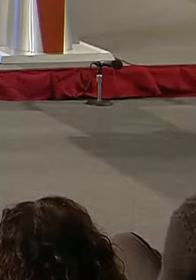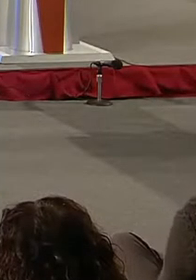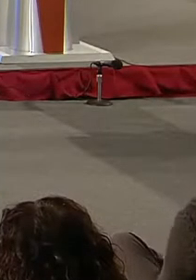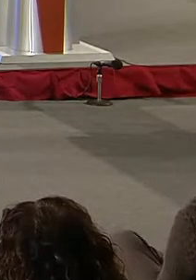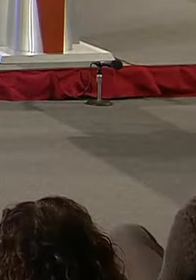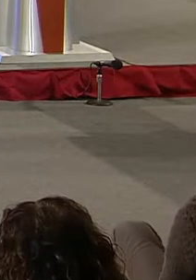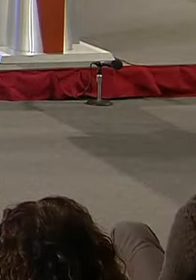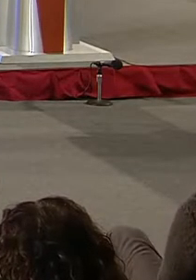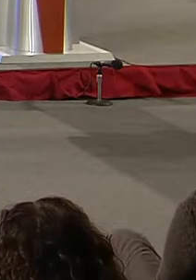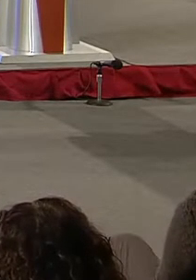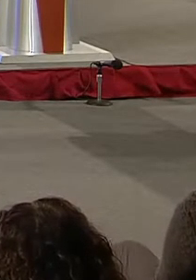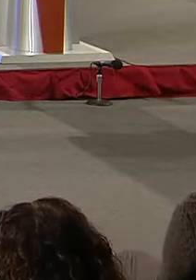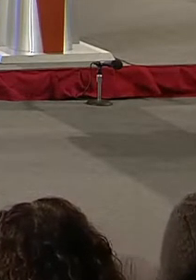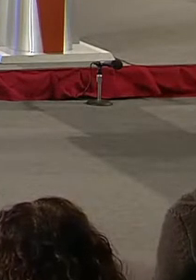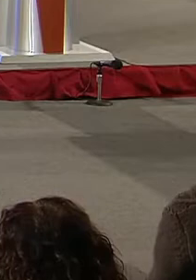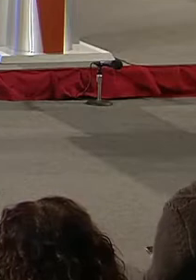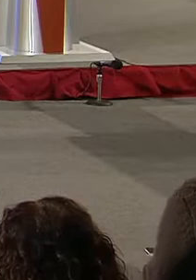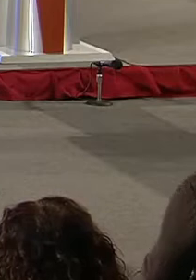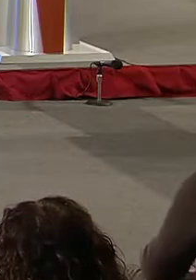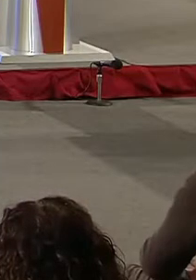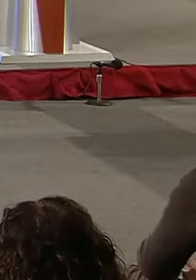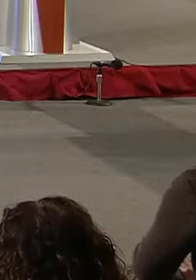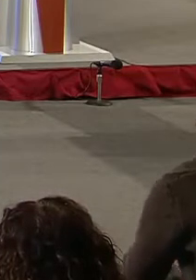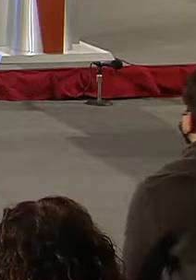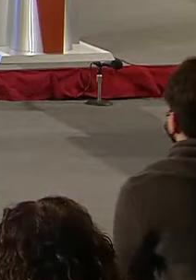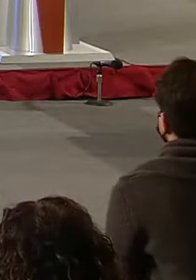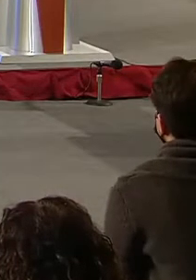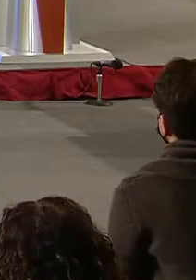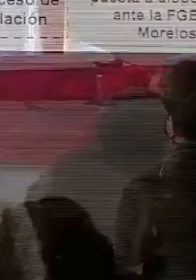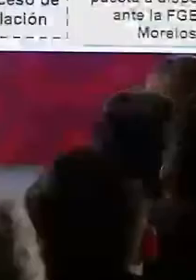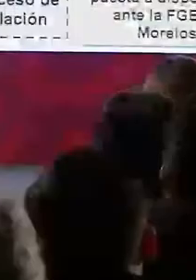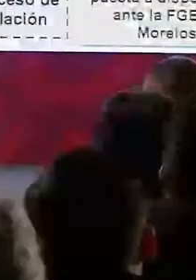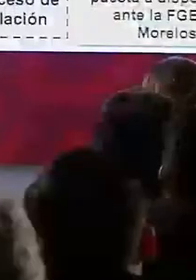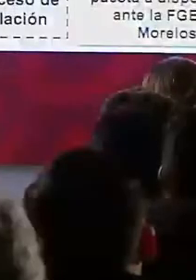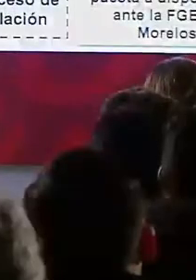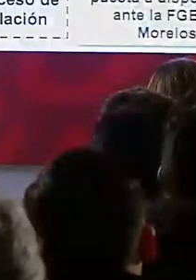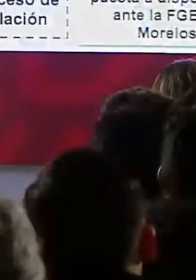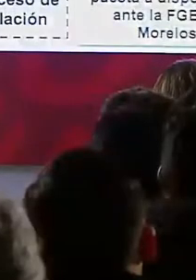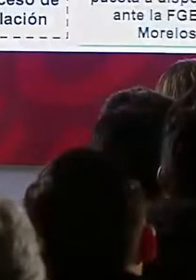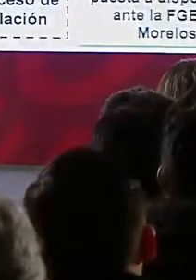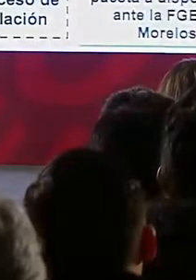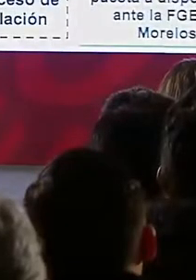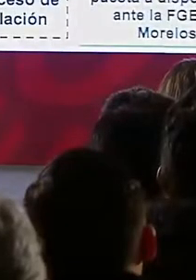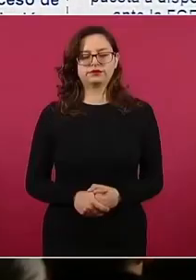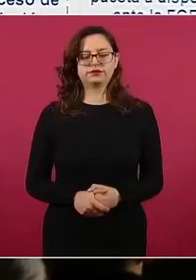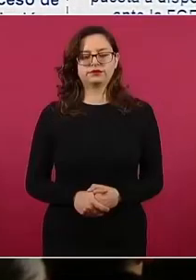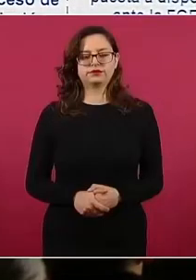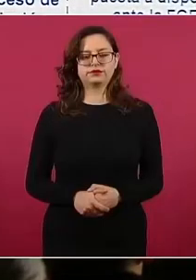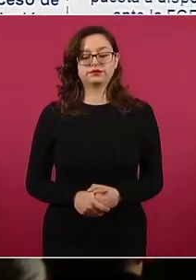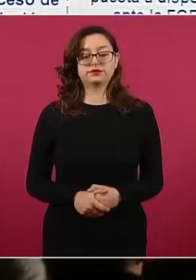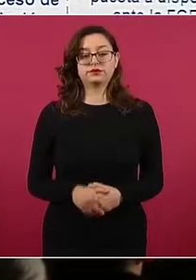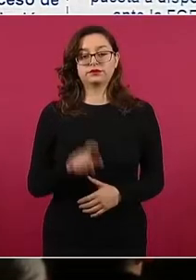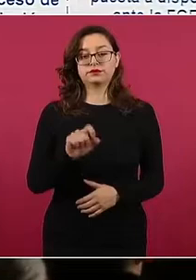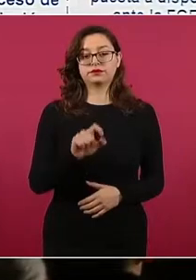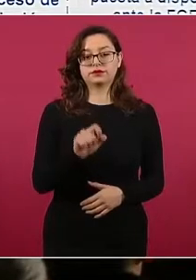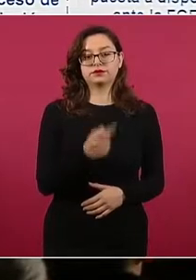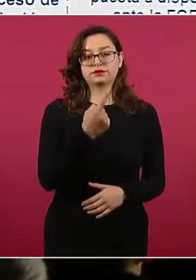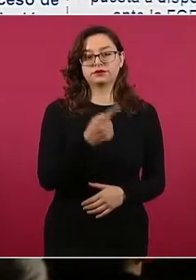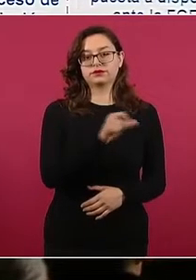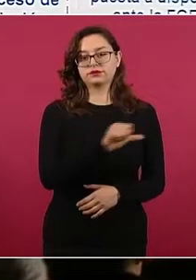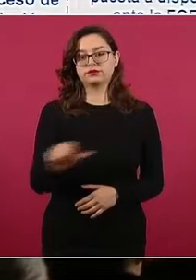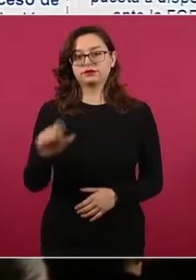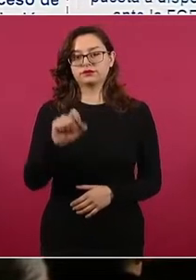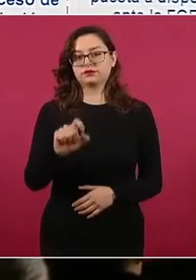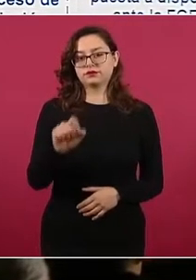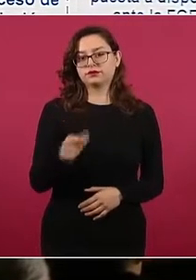En el caso de la Secretaría de la Marina, en el periodo que se informa, del 21 al 26 de julio, también hicieron